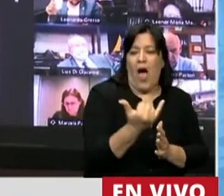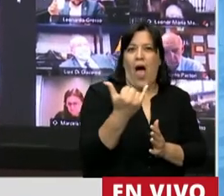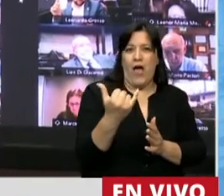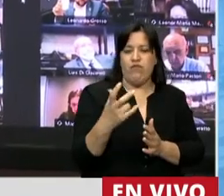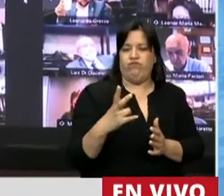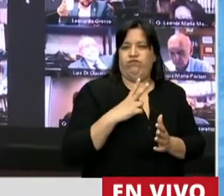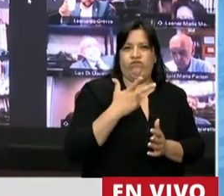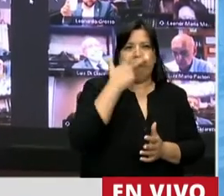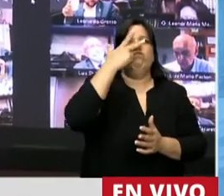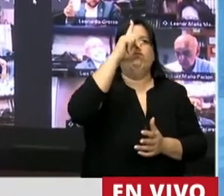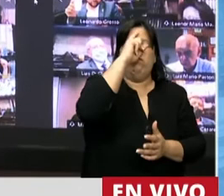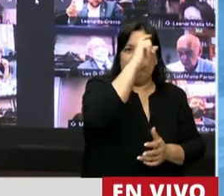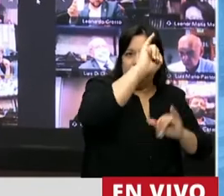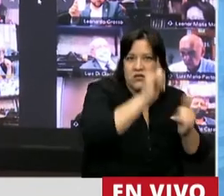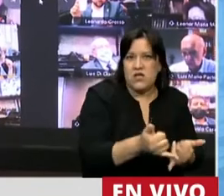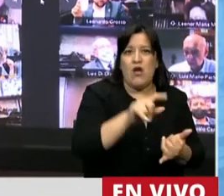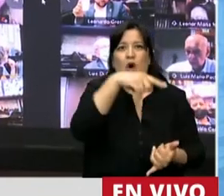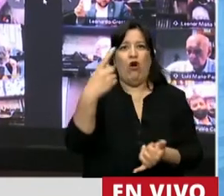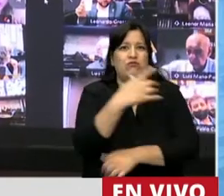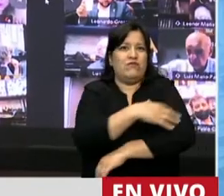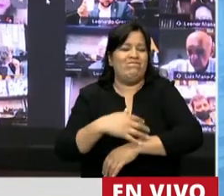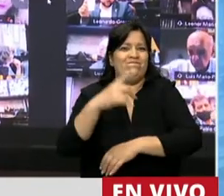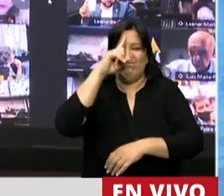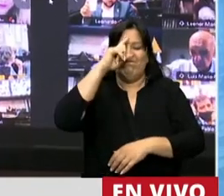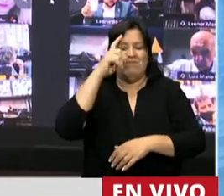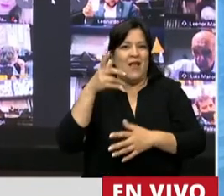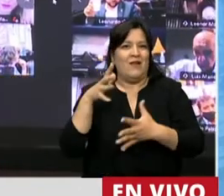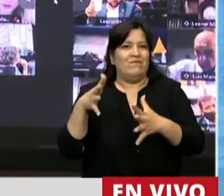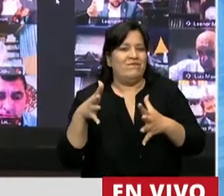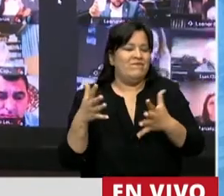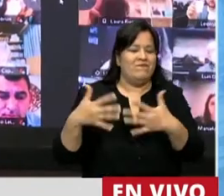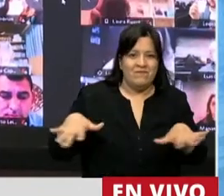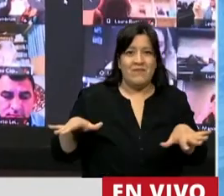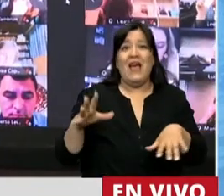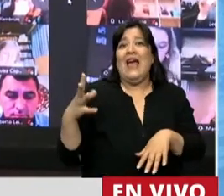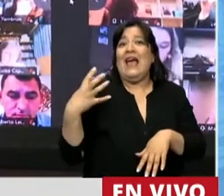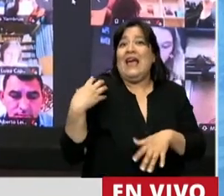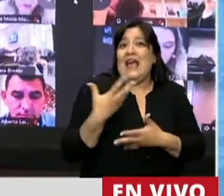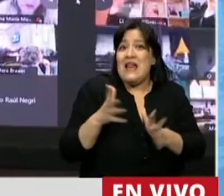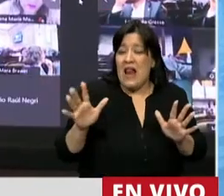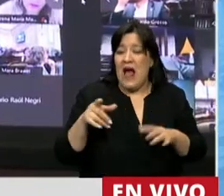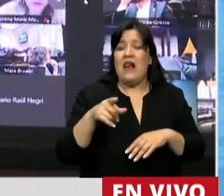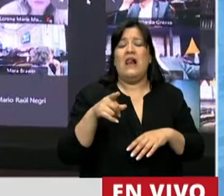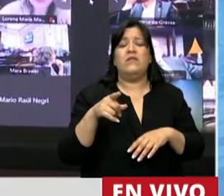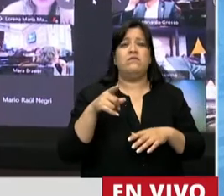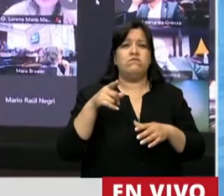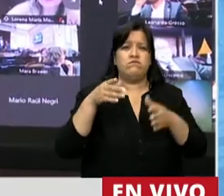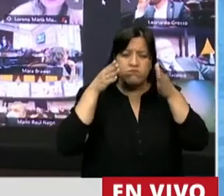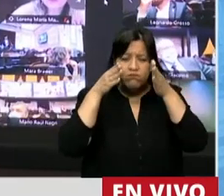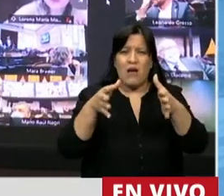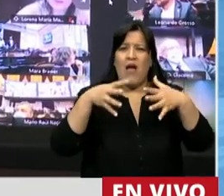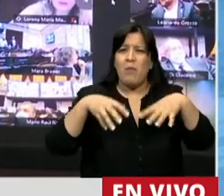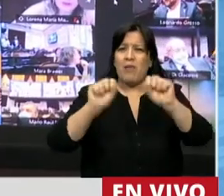social donde se desarrolla una familia. En general, el abordaje y la detección de la violencia